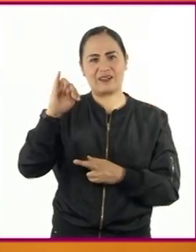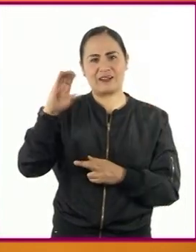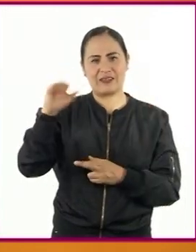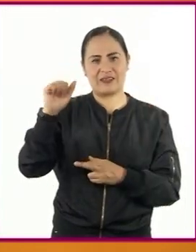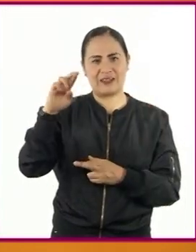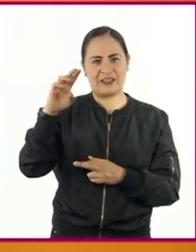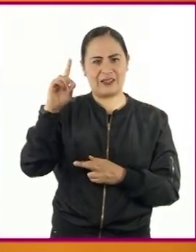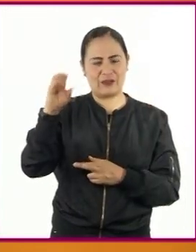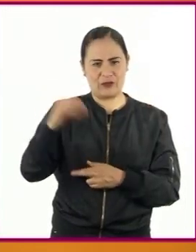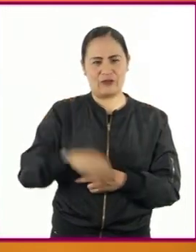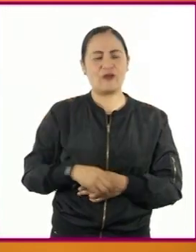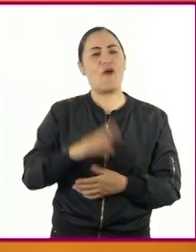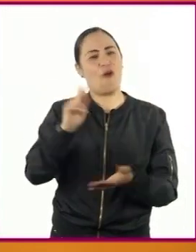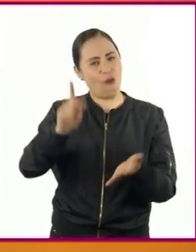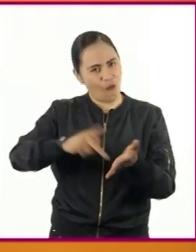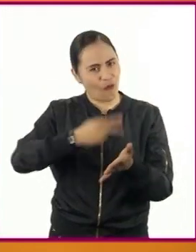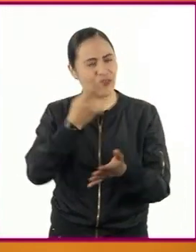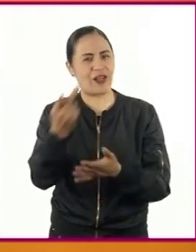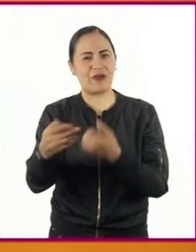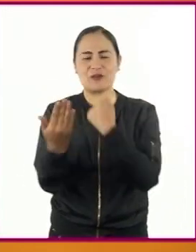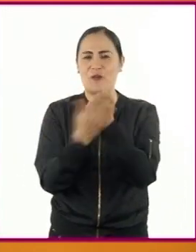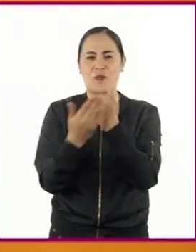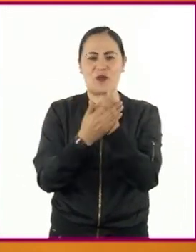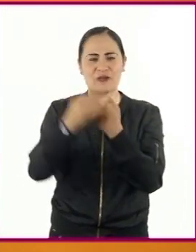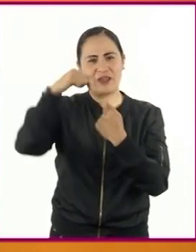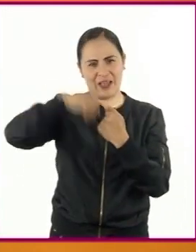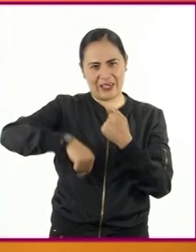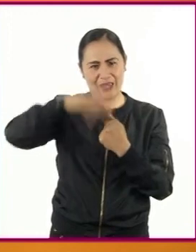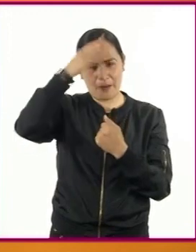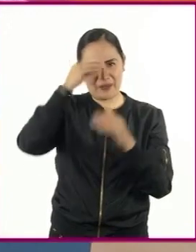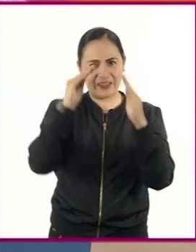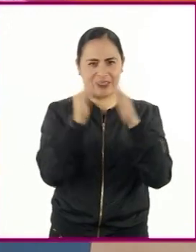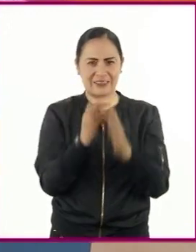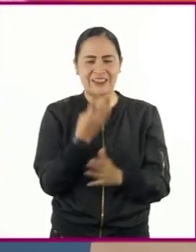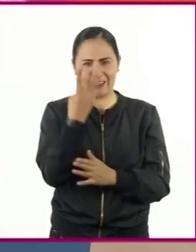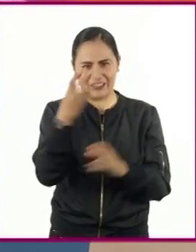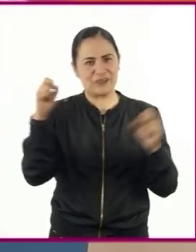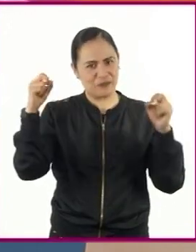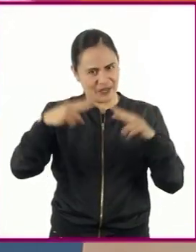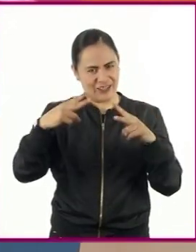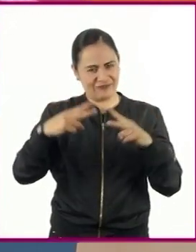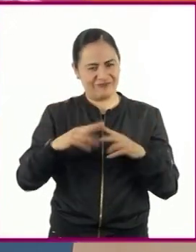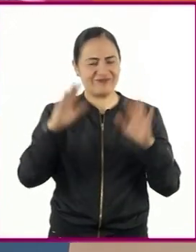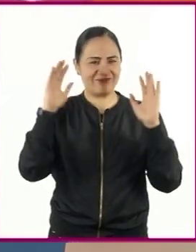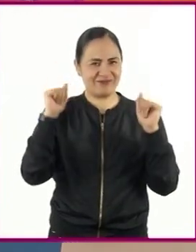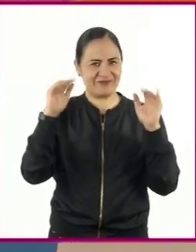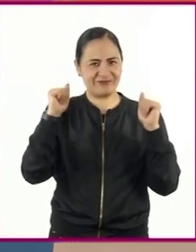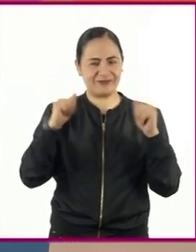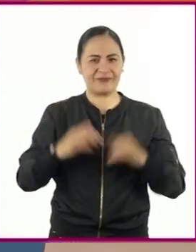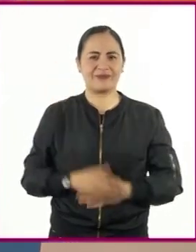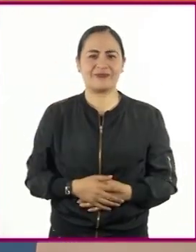Pronto nos volveremos a encontrar en una sesión más de Aprende en Casa 3. Hasta la próxima.